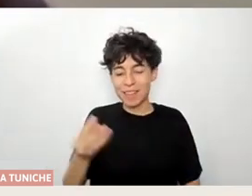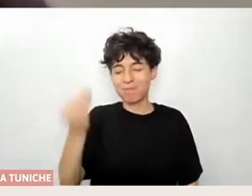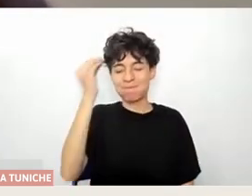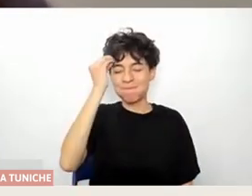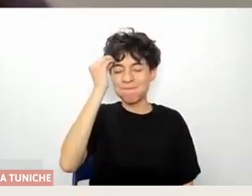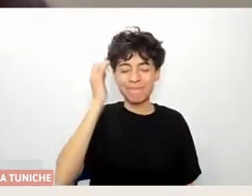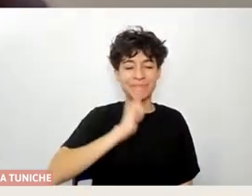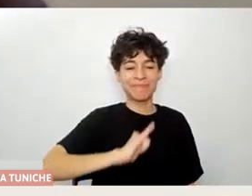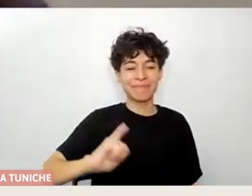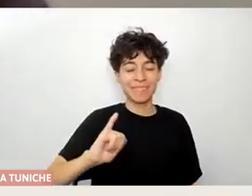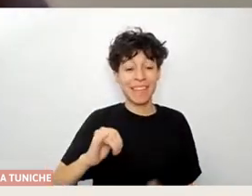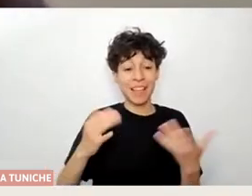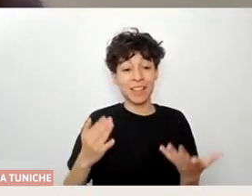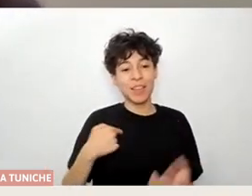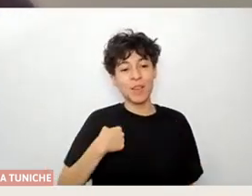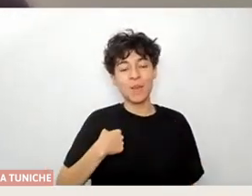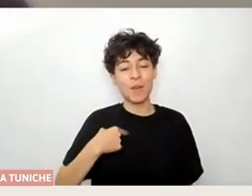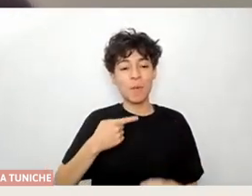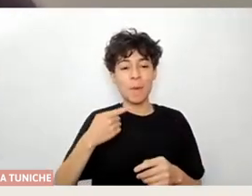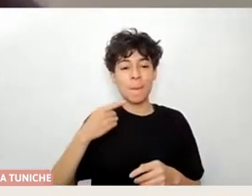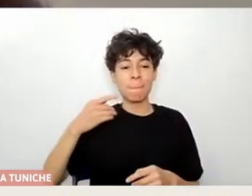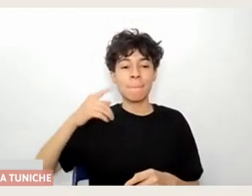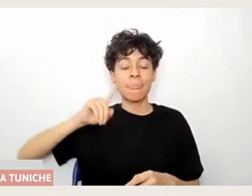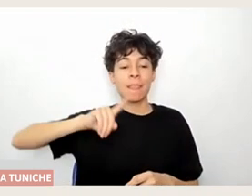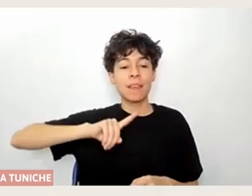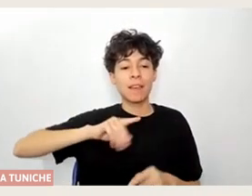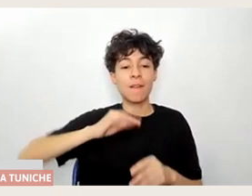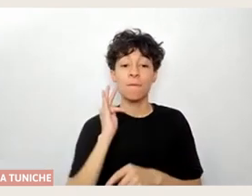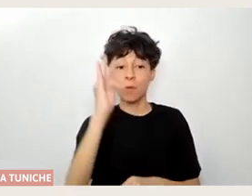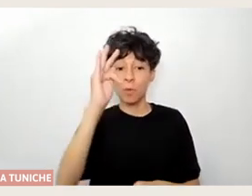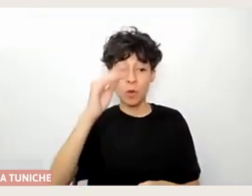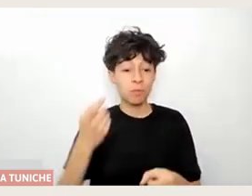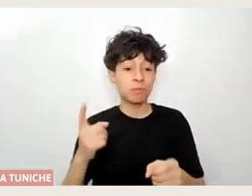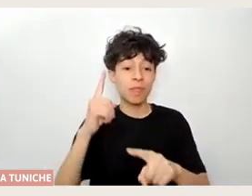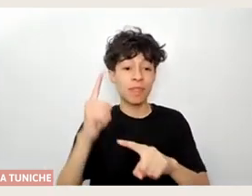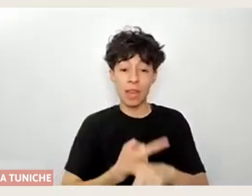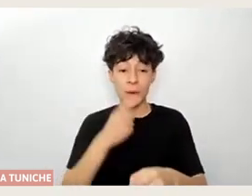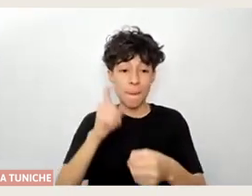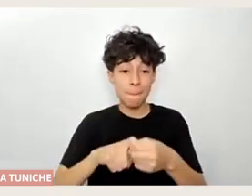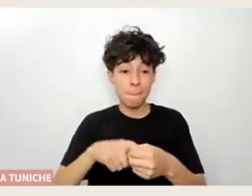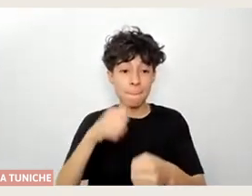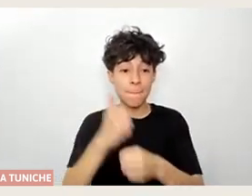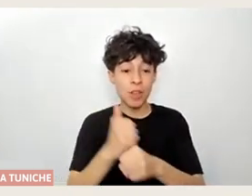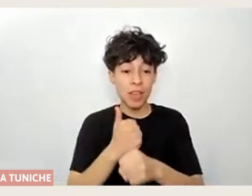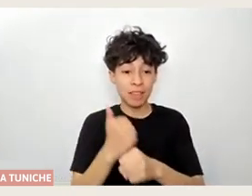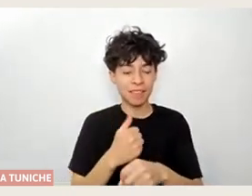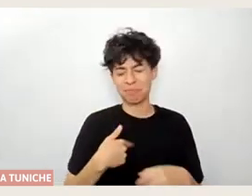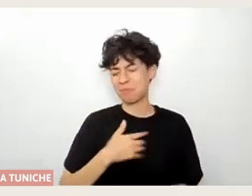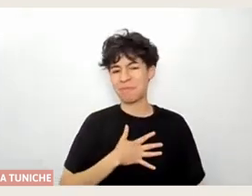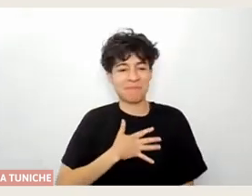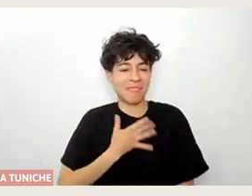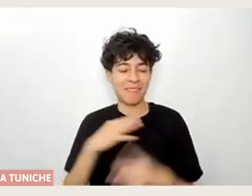Así es que felices de hacer otro proyecto. Bueno, ustedes saben que las escuelas especiales tienen cada día menos matrícula, porque está el tema de la